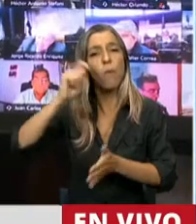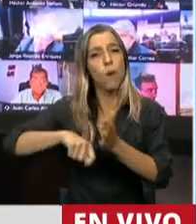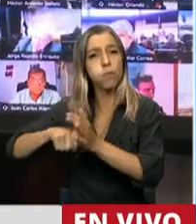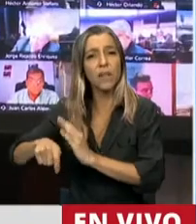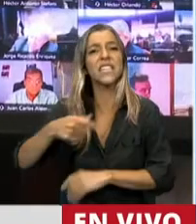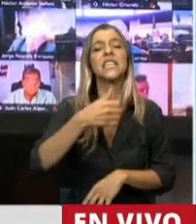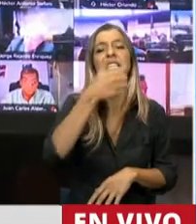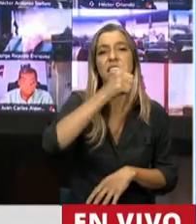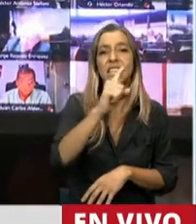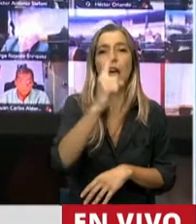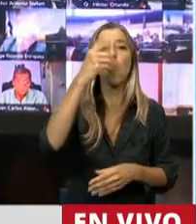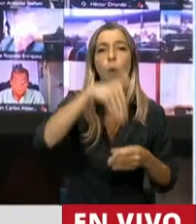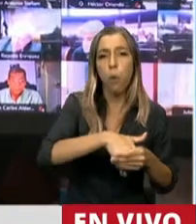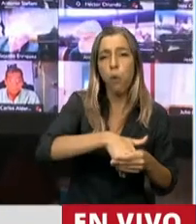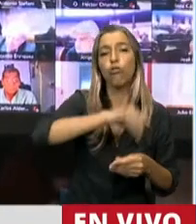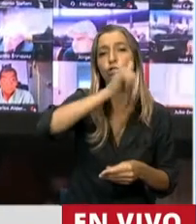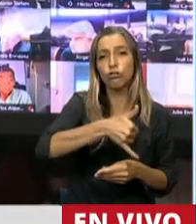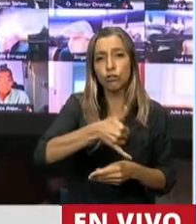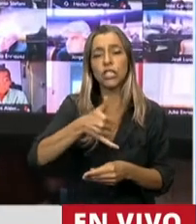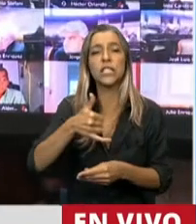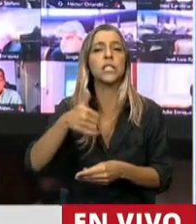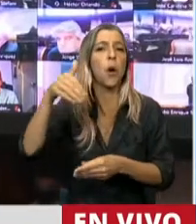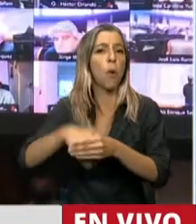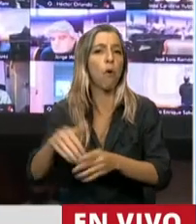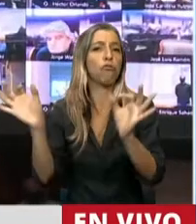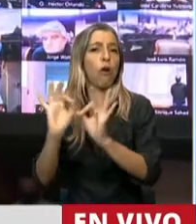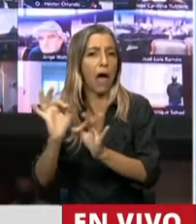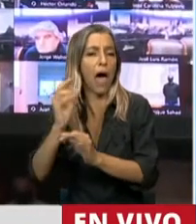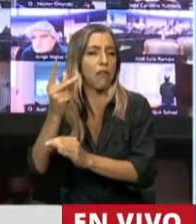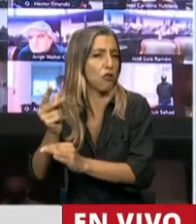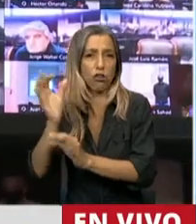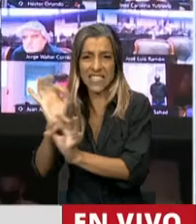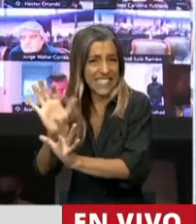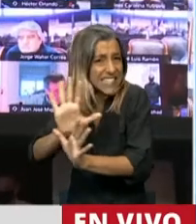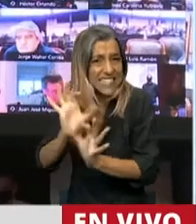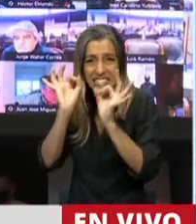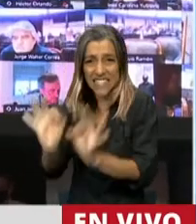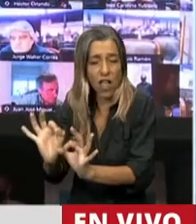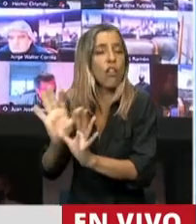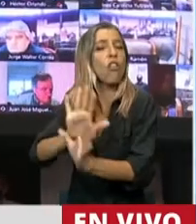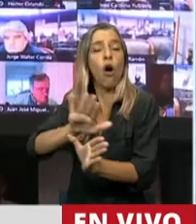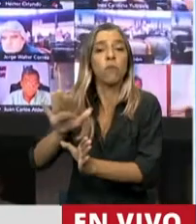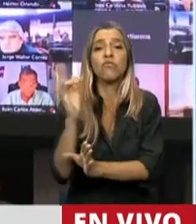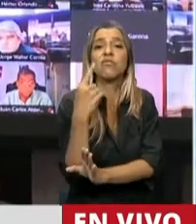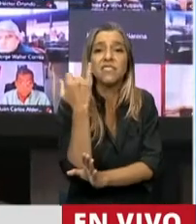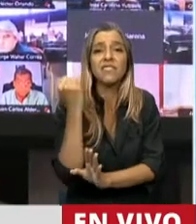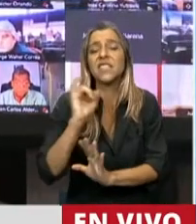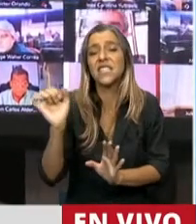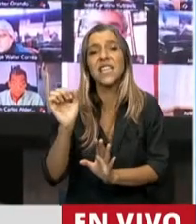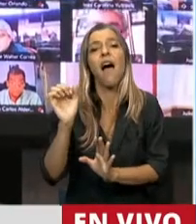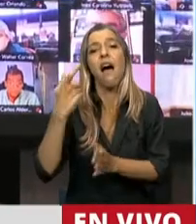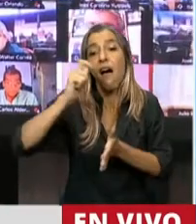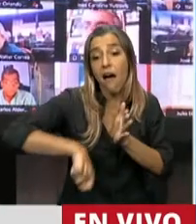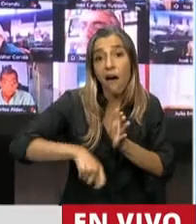abstenciones. El acuerdo de cooperación técnica entre la República Argentina y la República de Kenia, celebrado